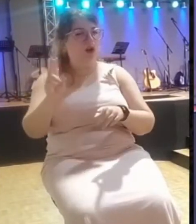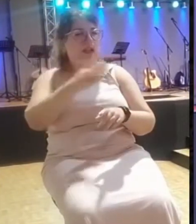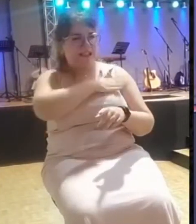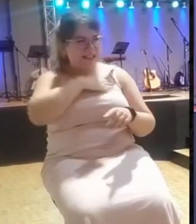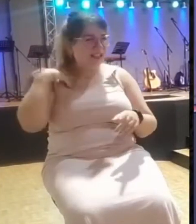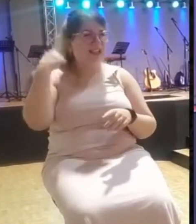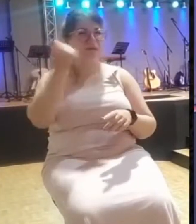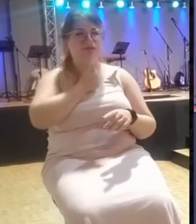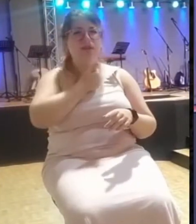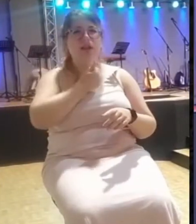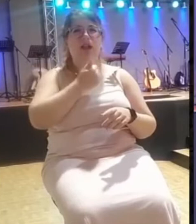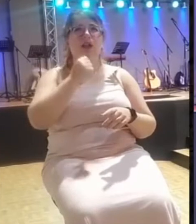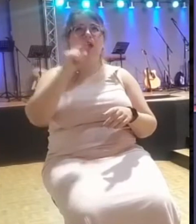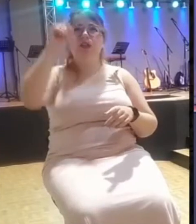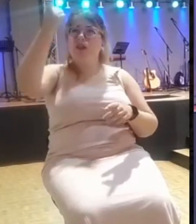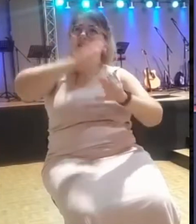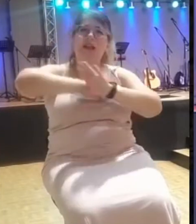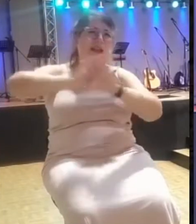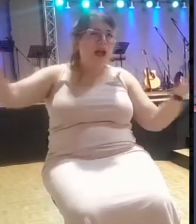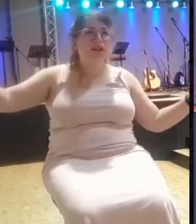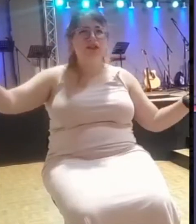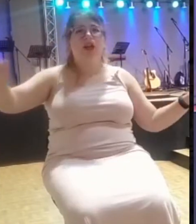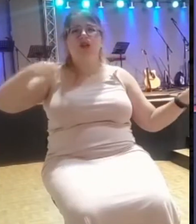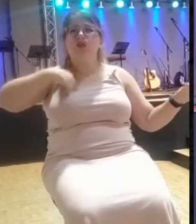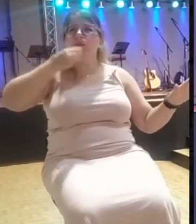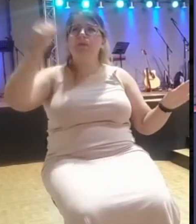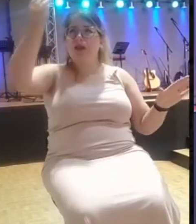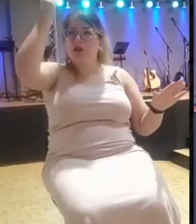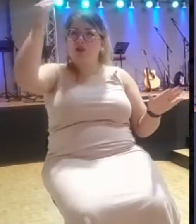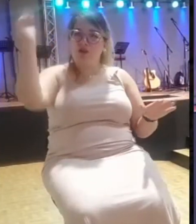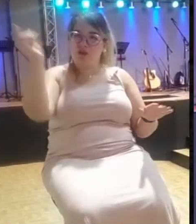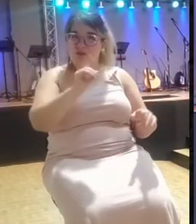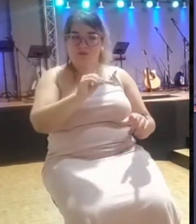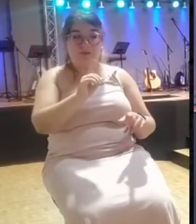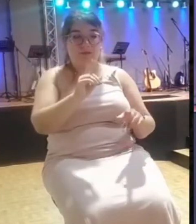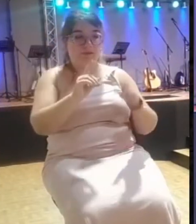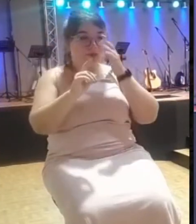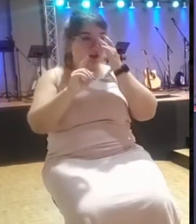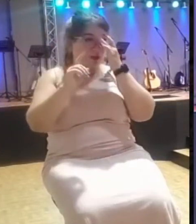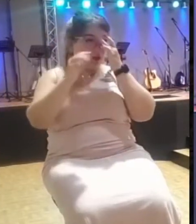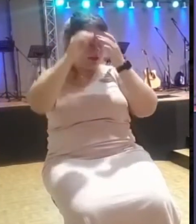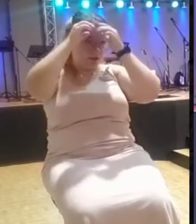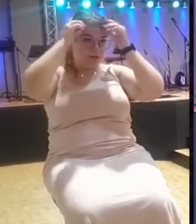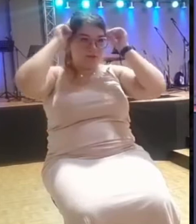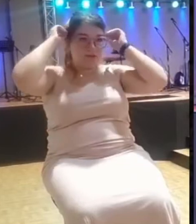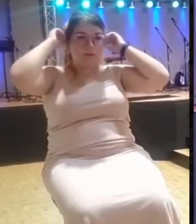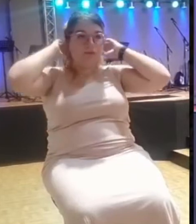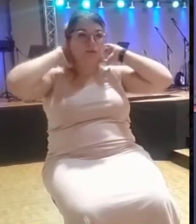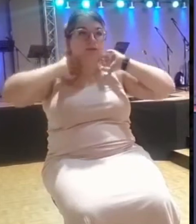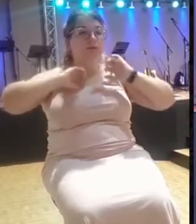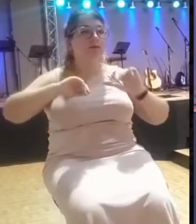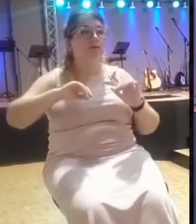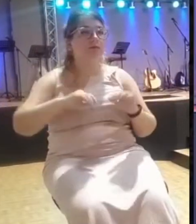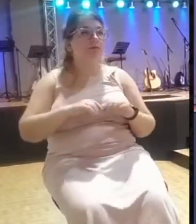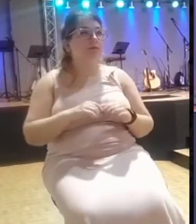Y le dijo, basta ya, Jehová, porque yo no soy mejor que mis padres, que mis antepasados. Entonces, cuando se le dice, pero hombre,